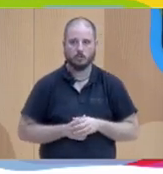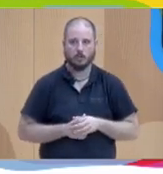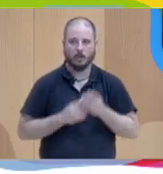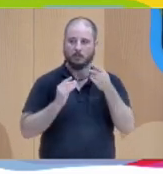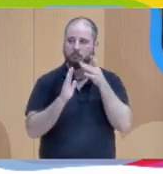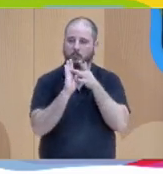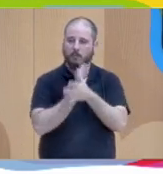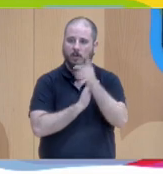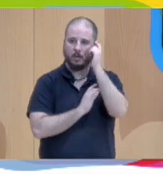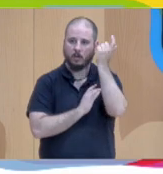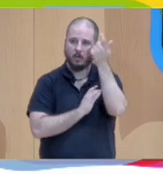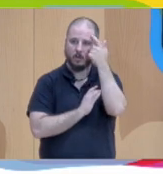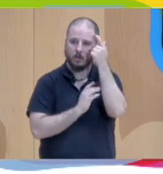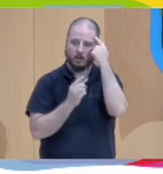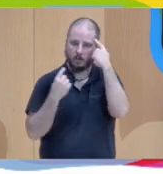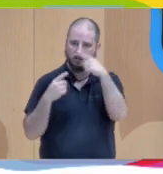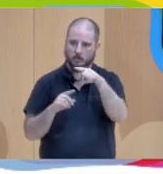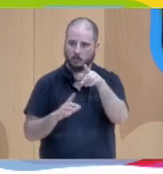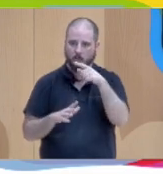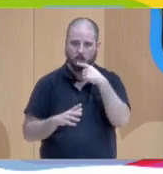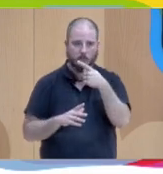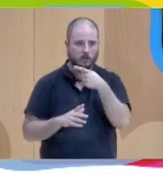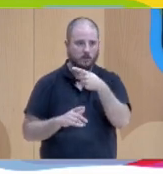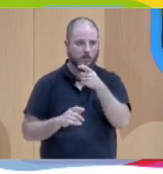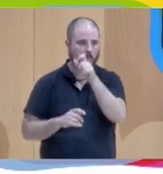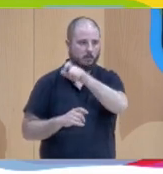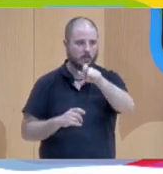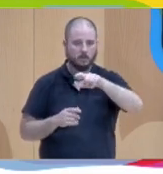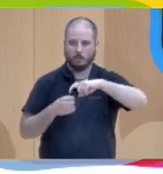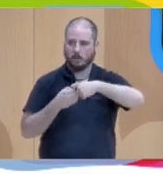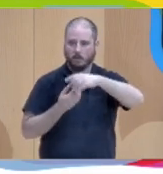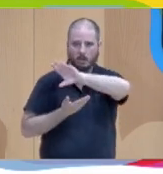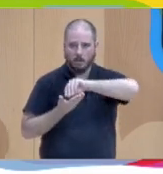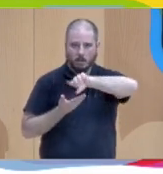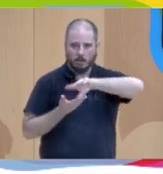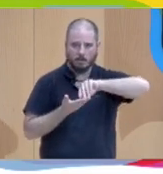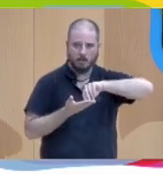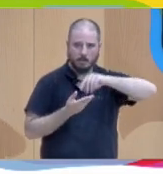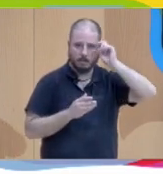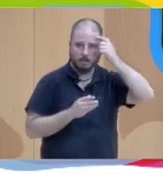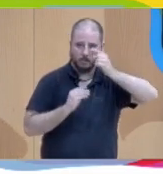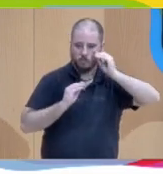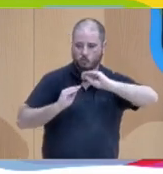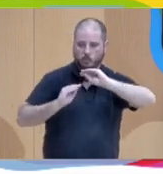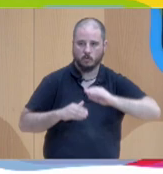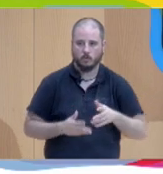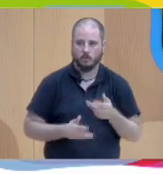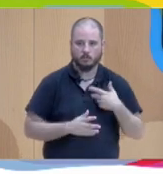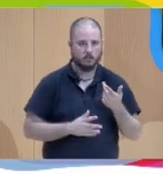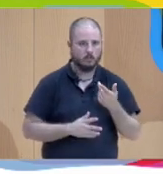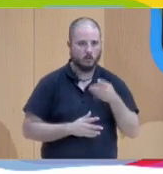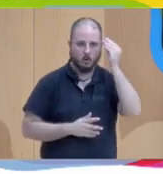de conceptos con las aportaciones de todas las personas que participan en el grupo y en definitiva pues eso que generen su propio